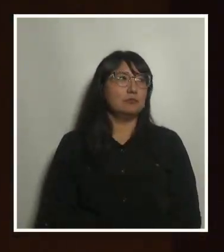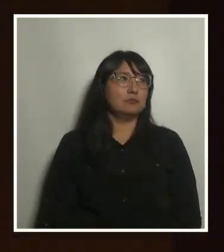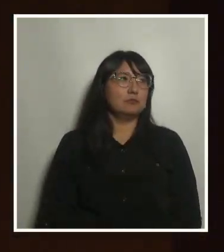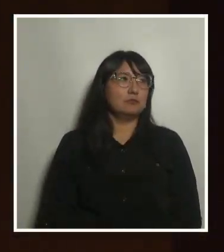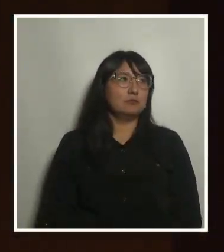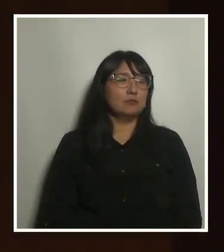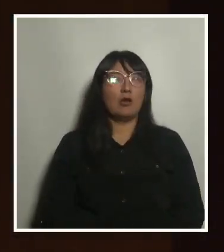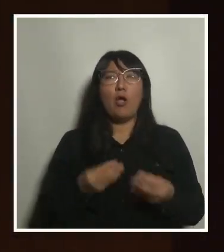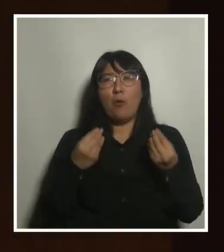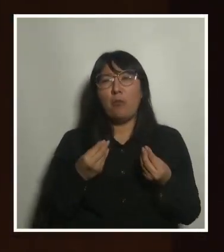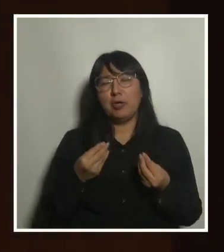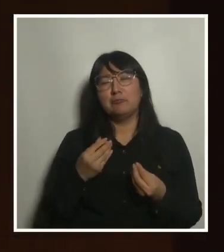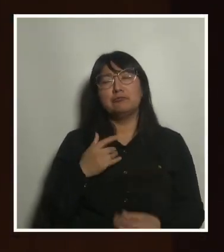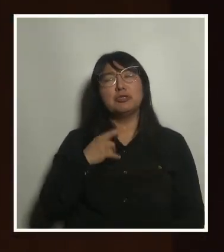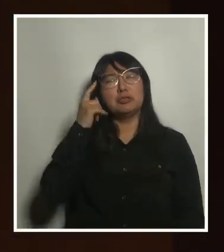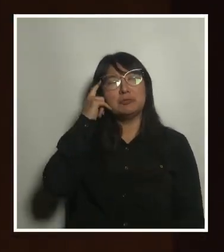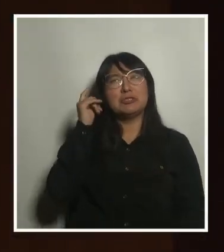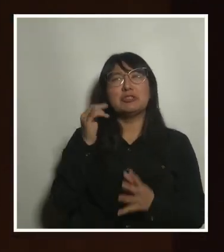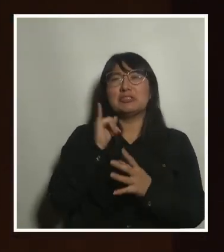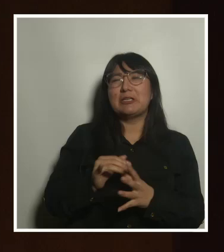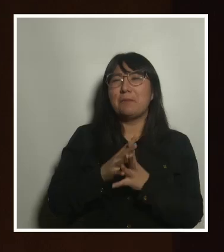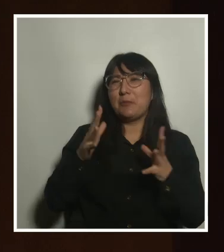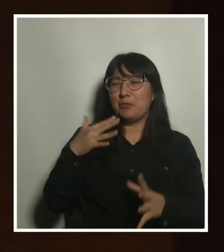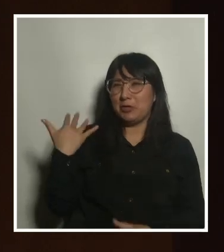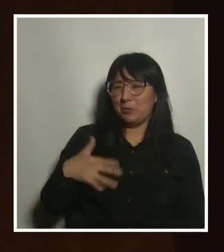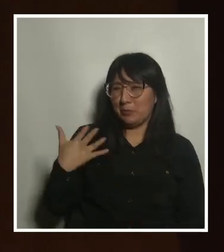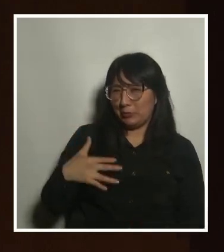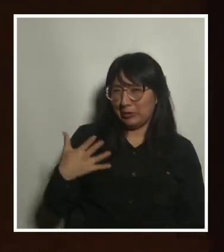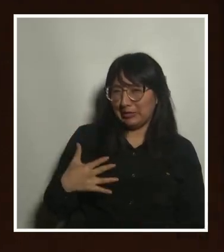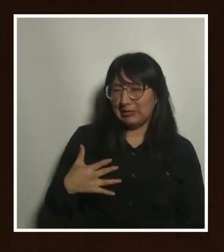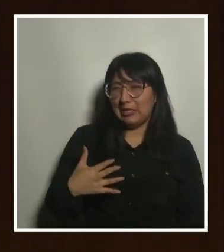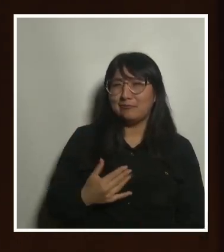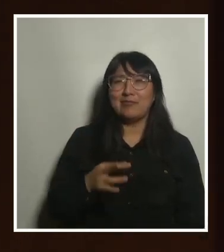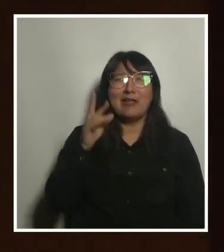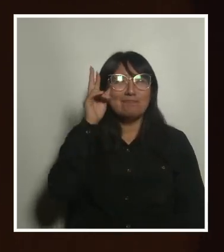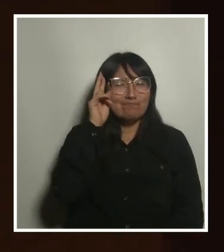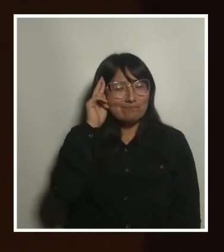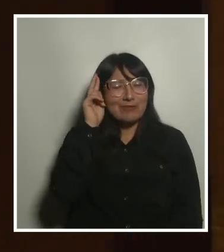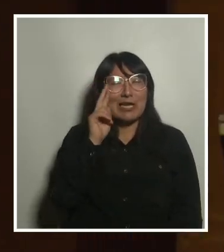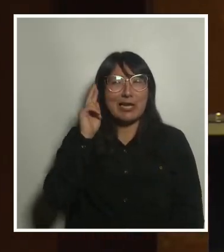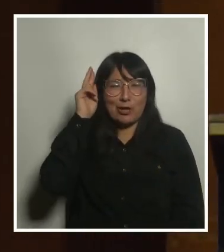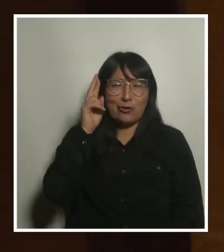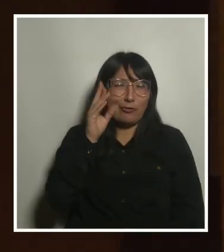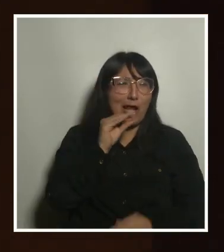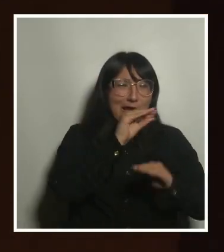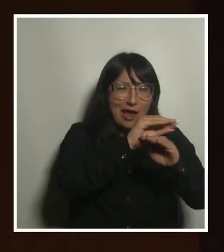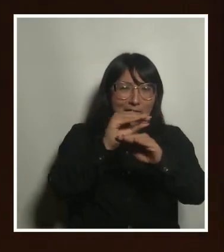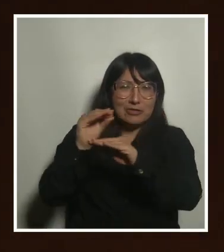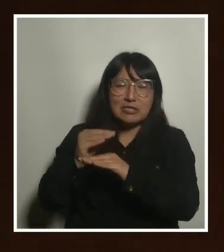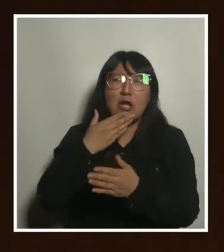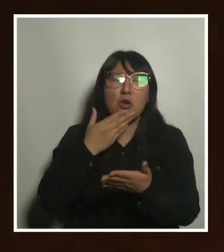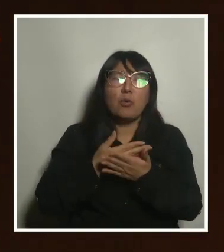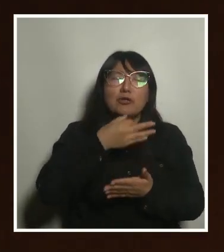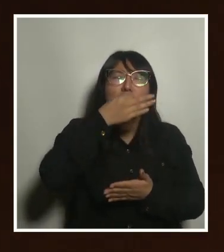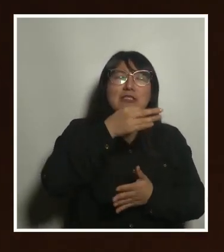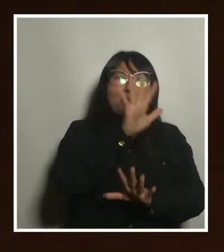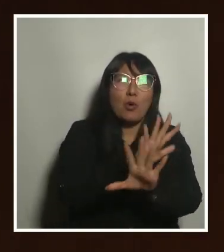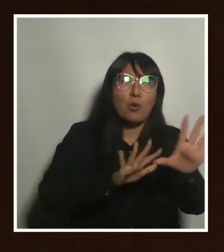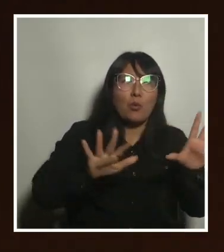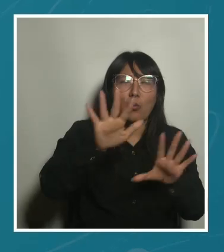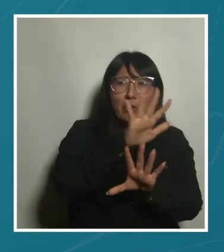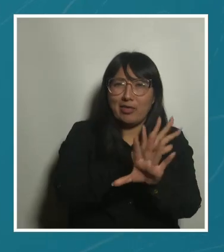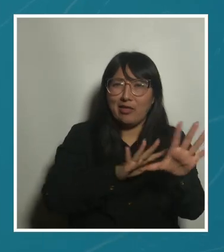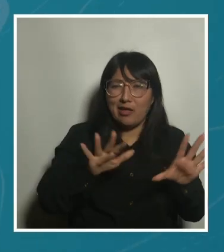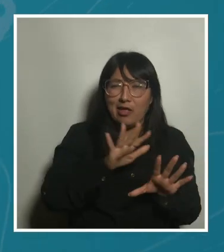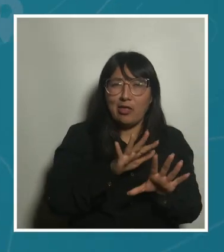Bueno, siempre me parece importante hacer un recordatorio de qué estamos hablando cuando hablamos de cuidados, a pesar de que sea un foro como